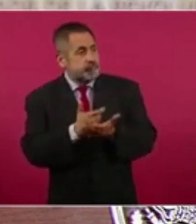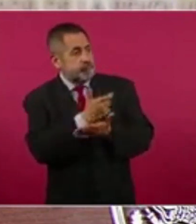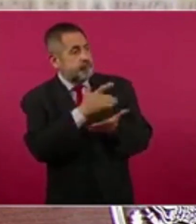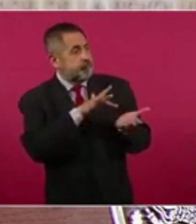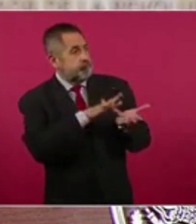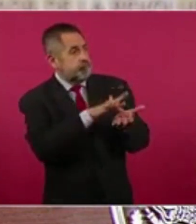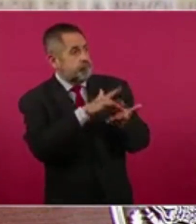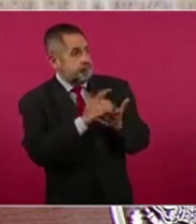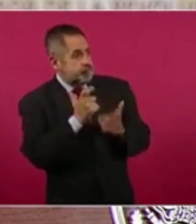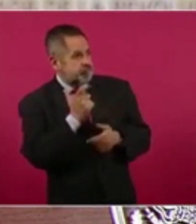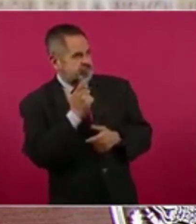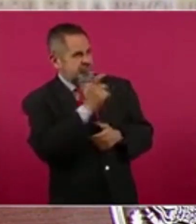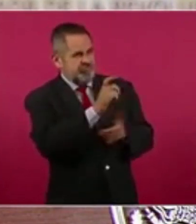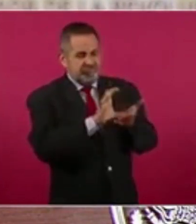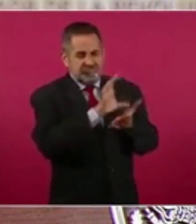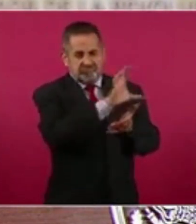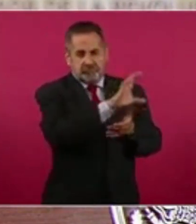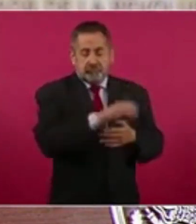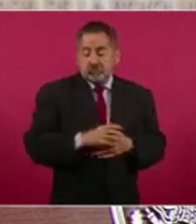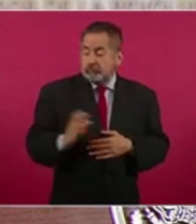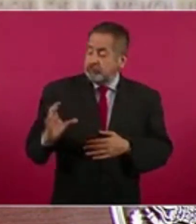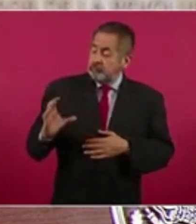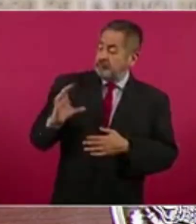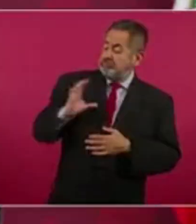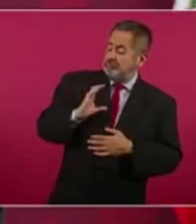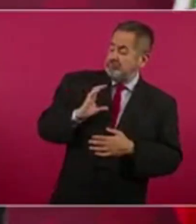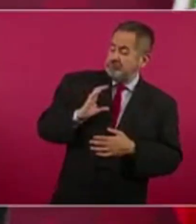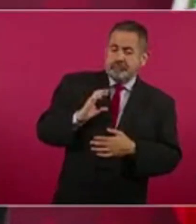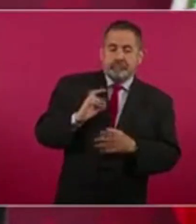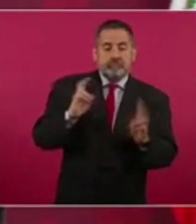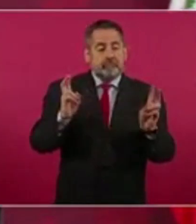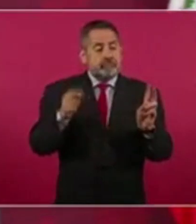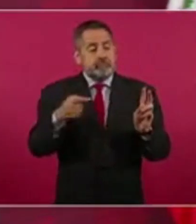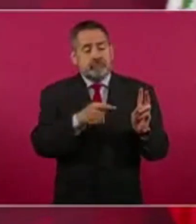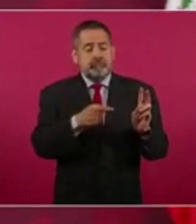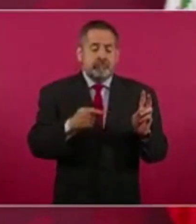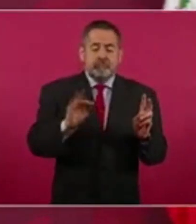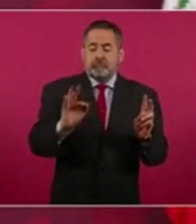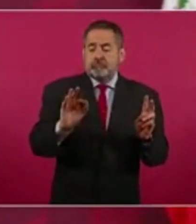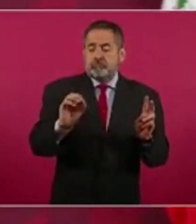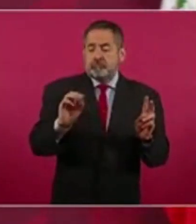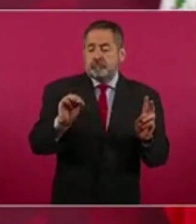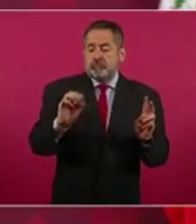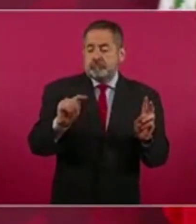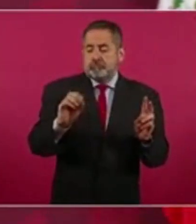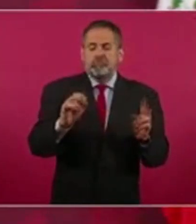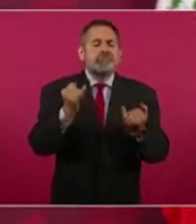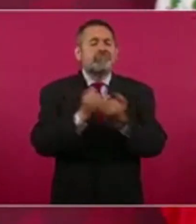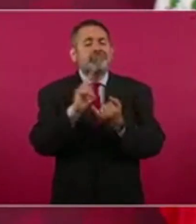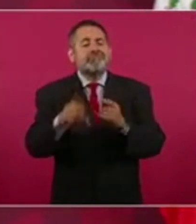o rescate, como el caso del FOAPRO.